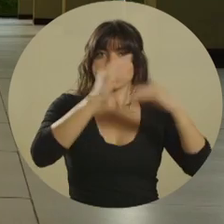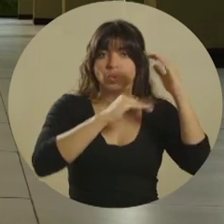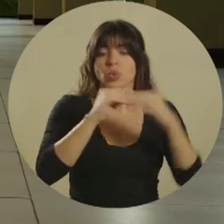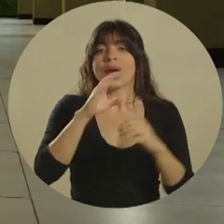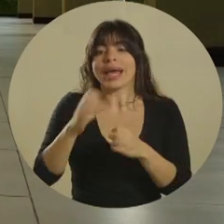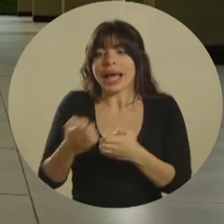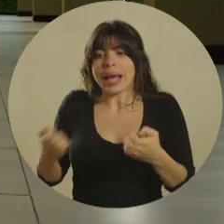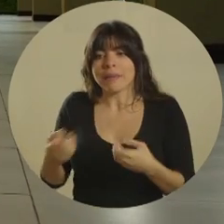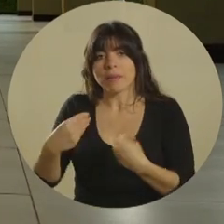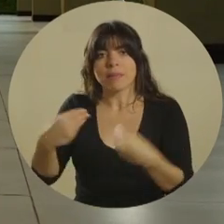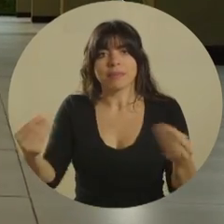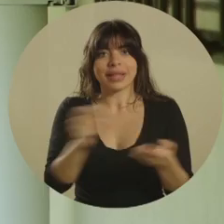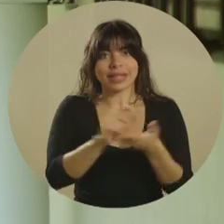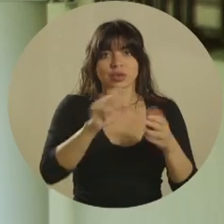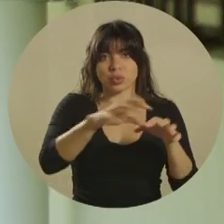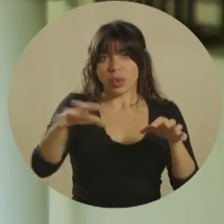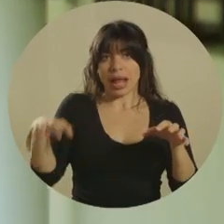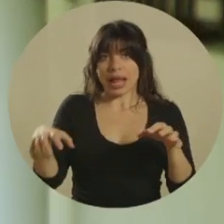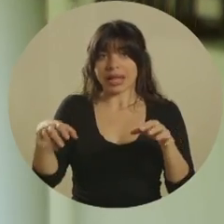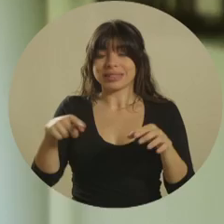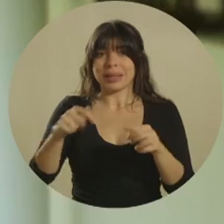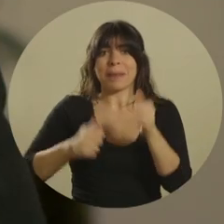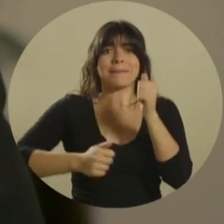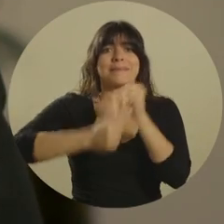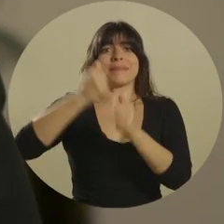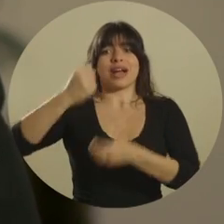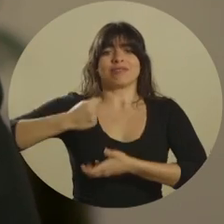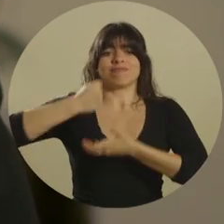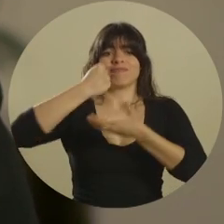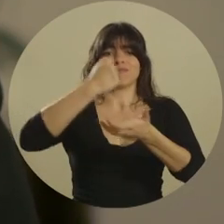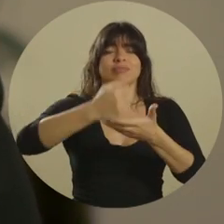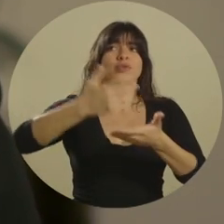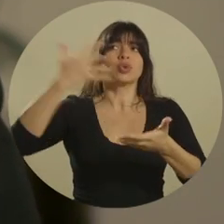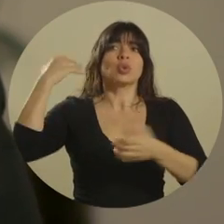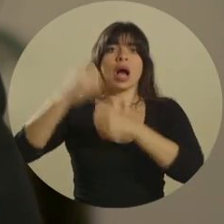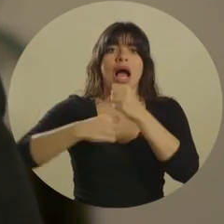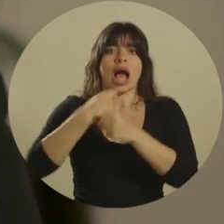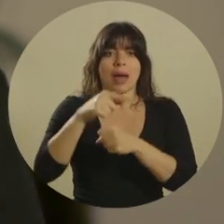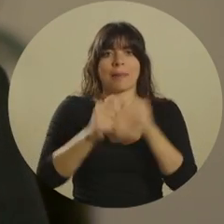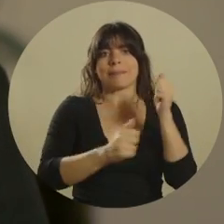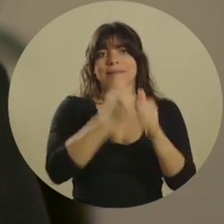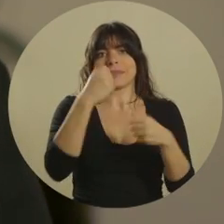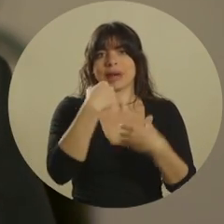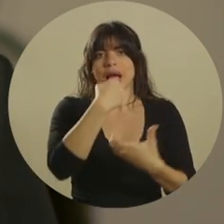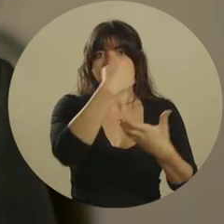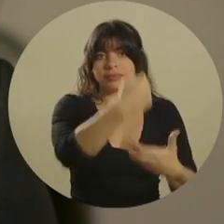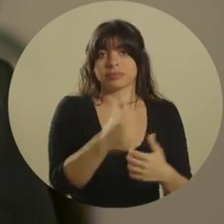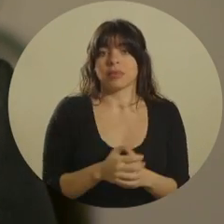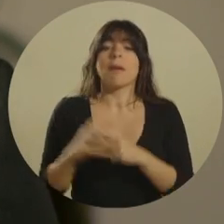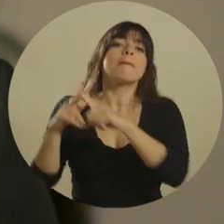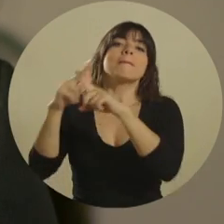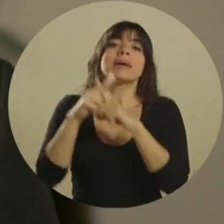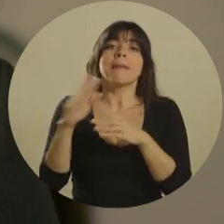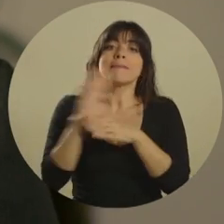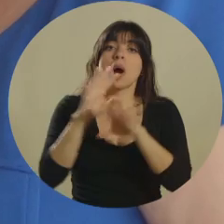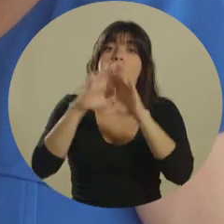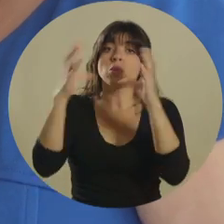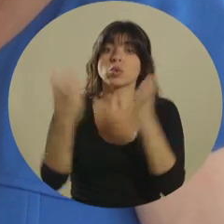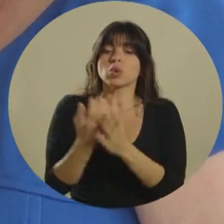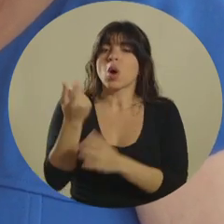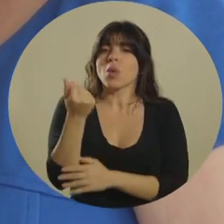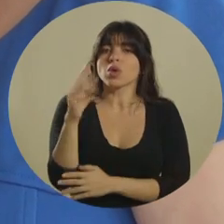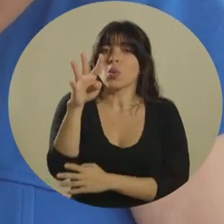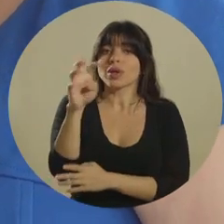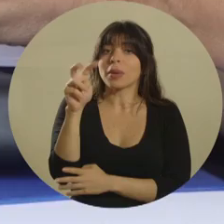equipamiento de centros educativos, la mayor transferencia efectuada en los últimos años. Con un préstamo del Banco